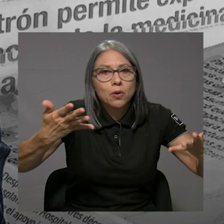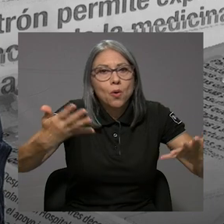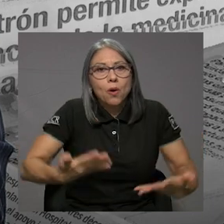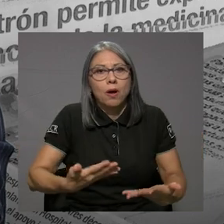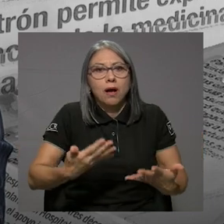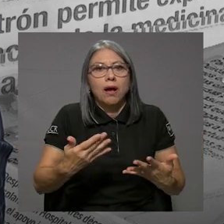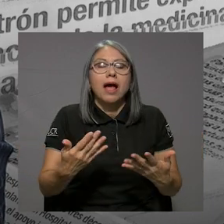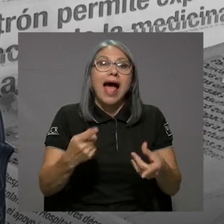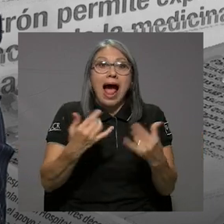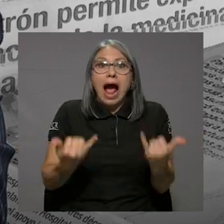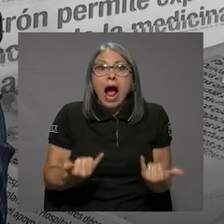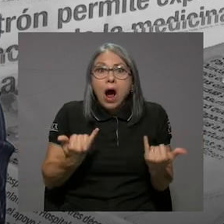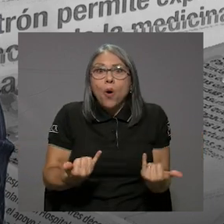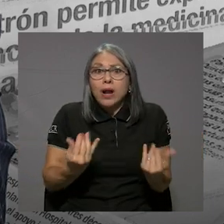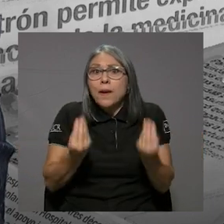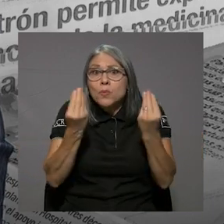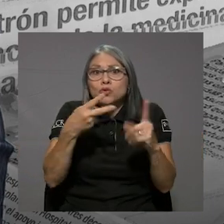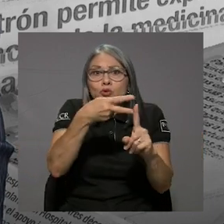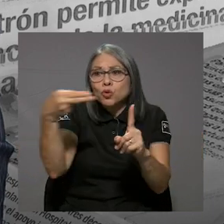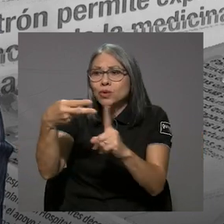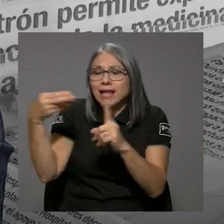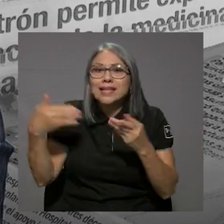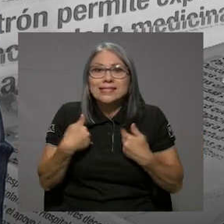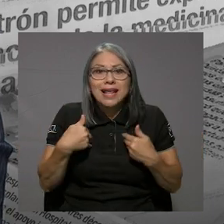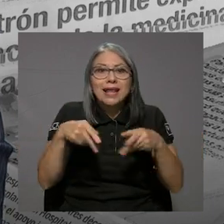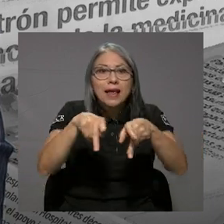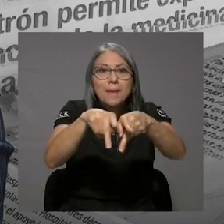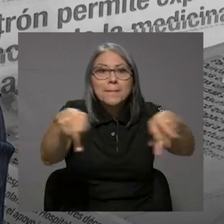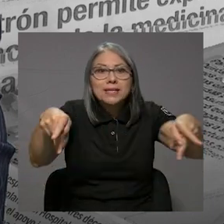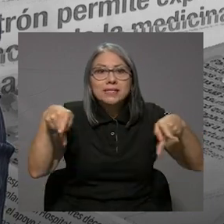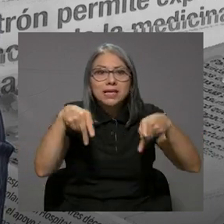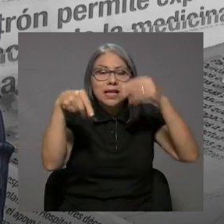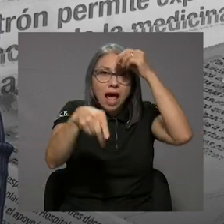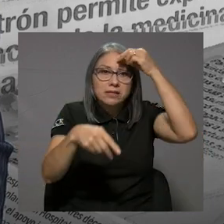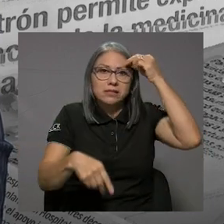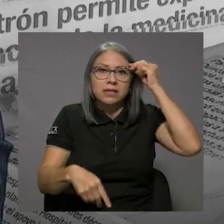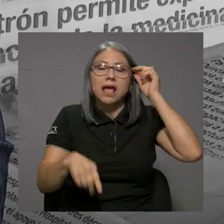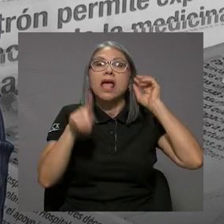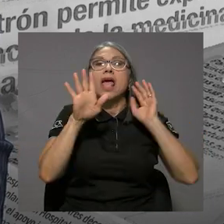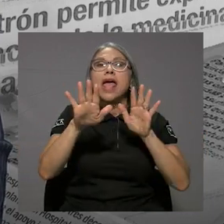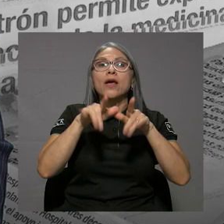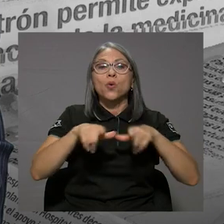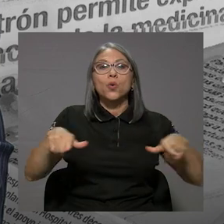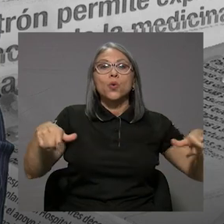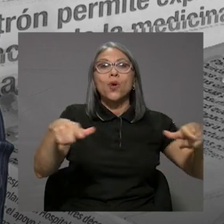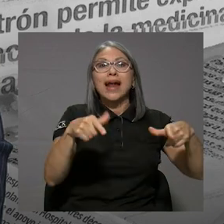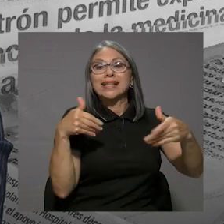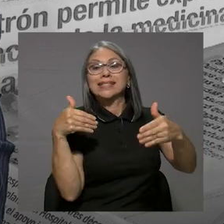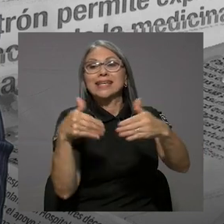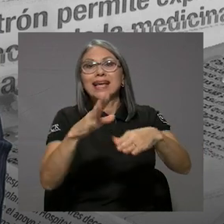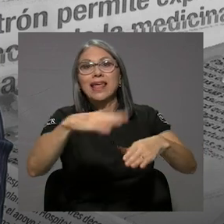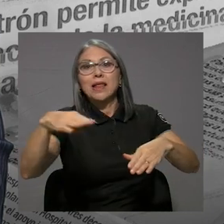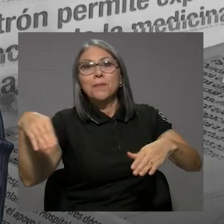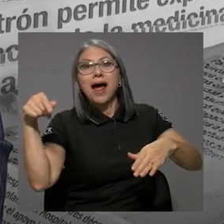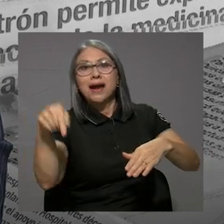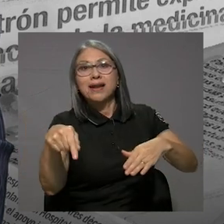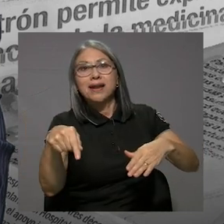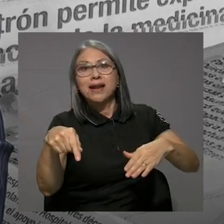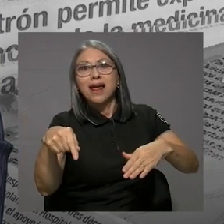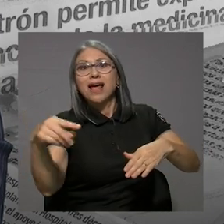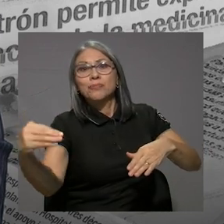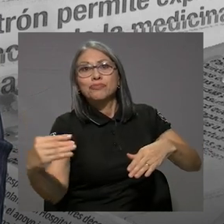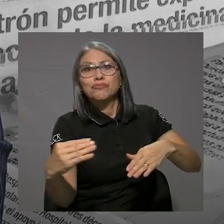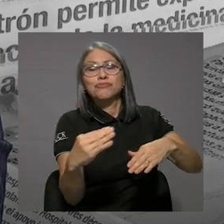dejando. Ahora están, tienen piscinas muchos de los hoteles. En un lugar que está al lado del mar, hay